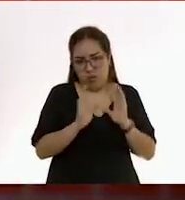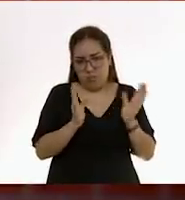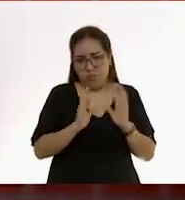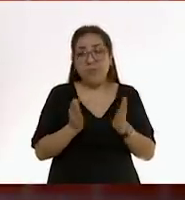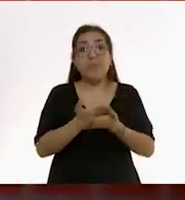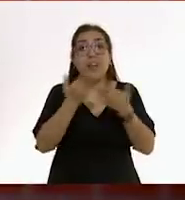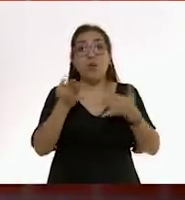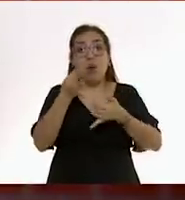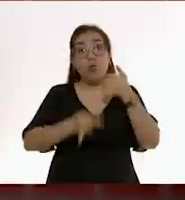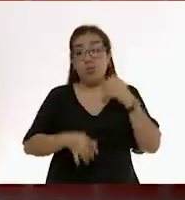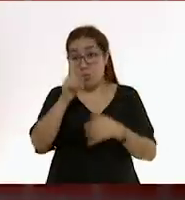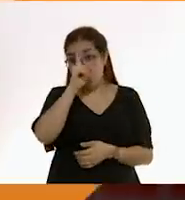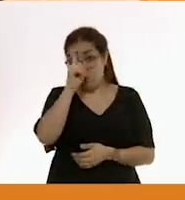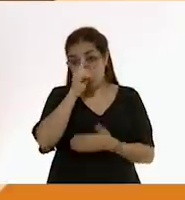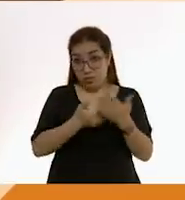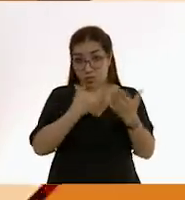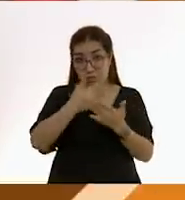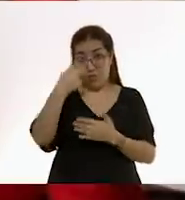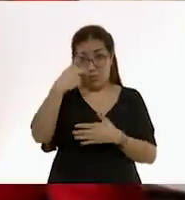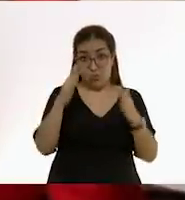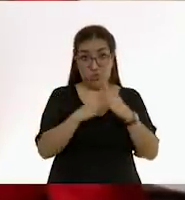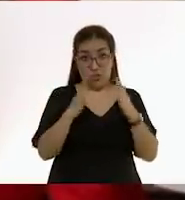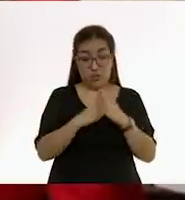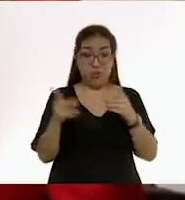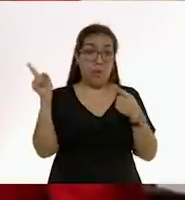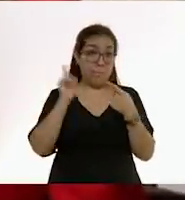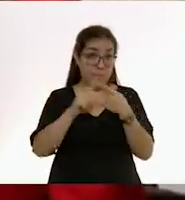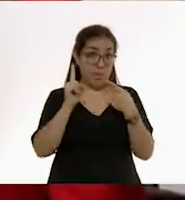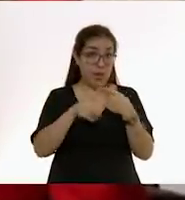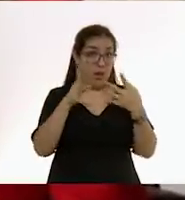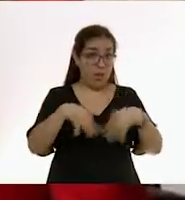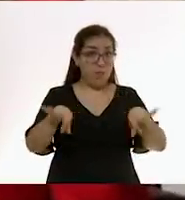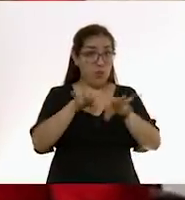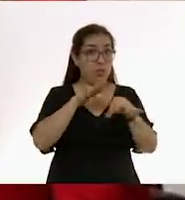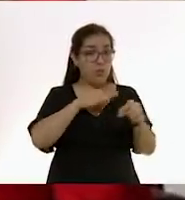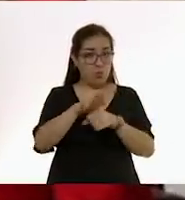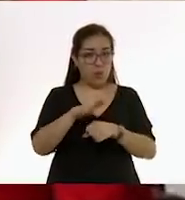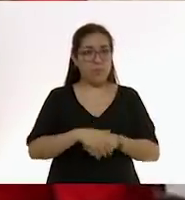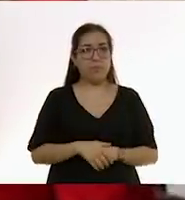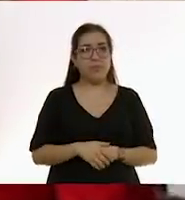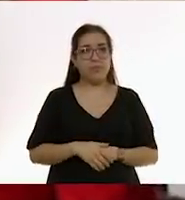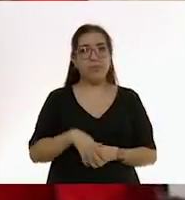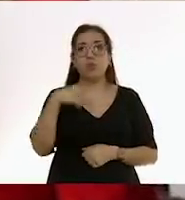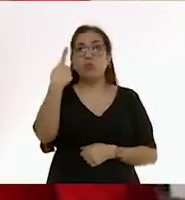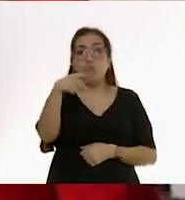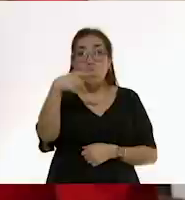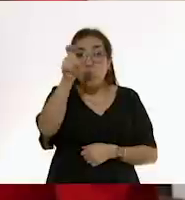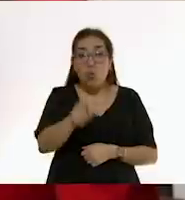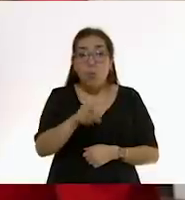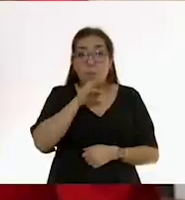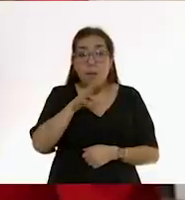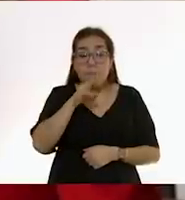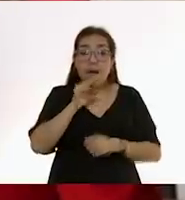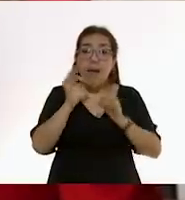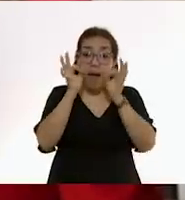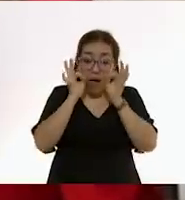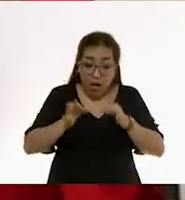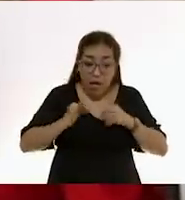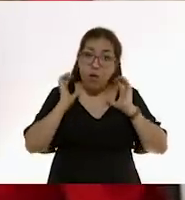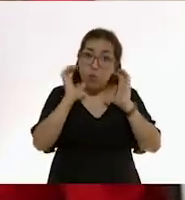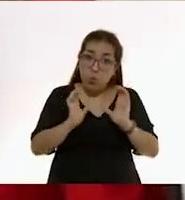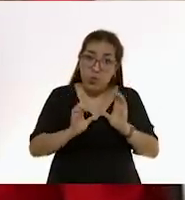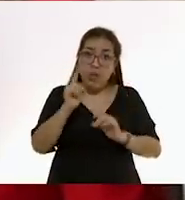recomendaciones para que apliques en casa. La primera, muy importante, cuídate a ti misma, descansa, no te desveles,